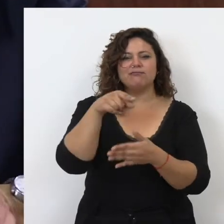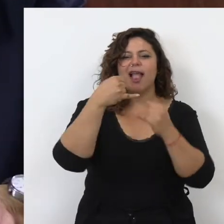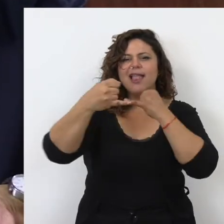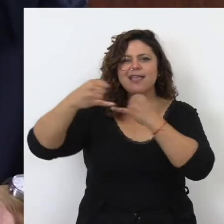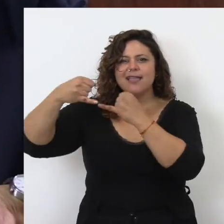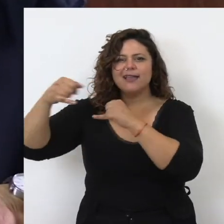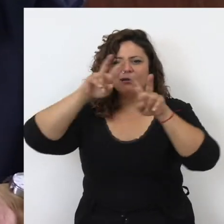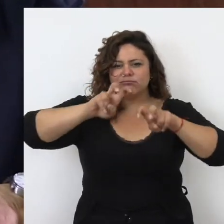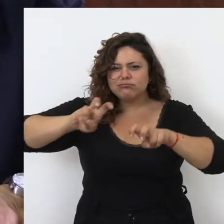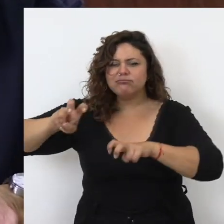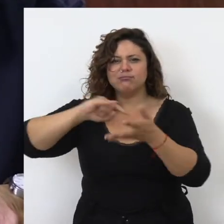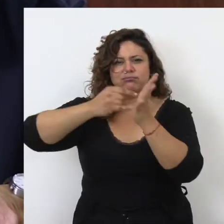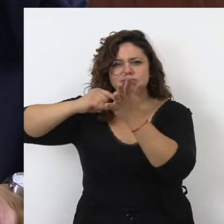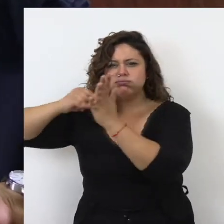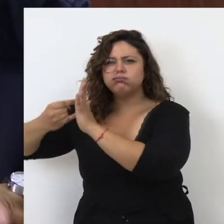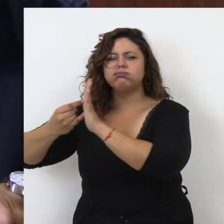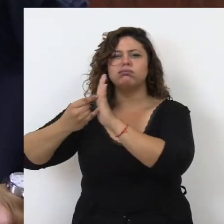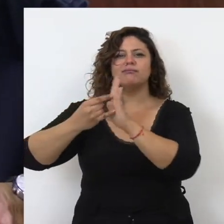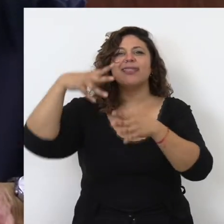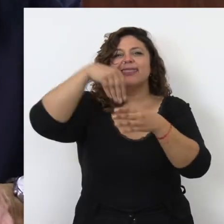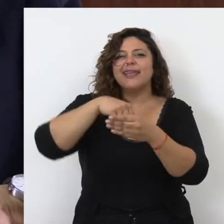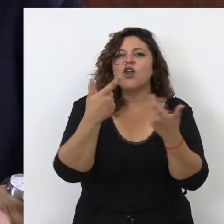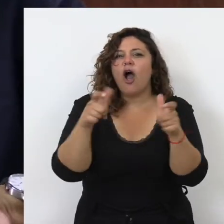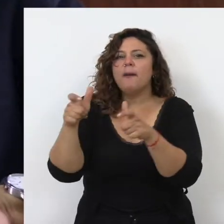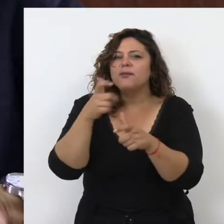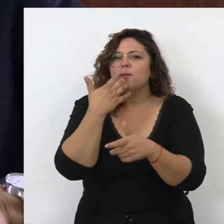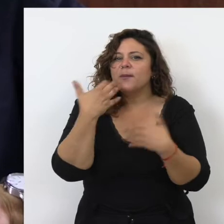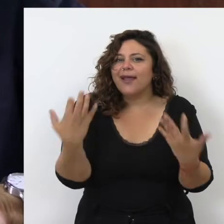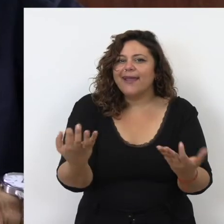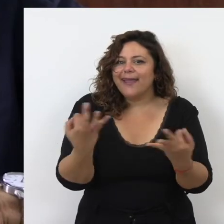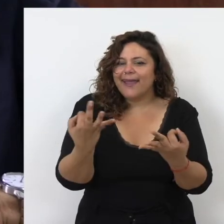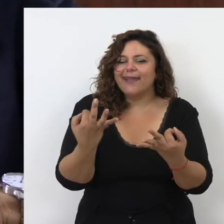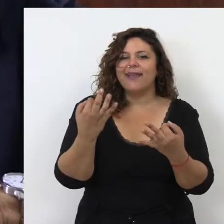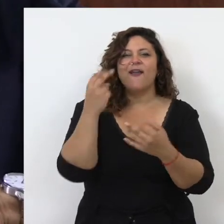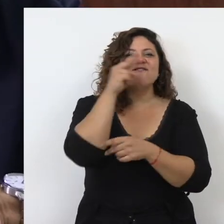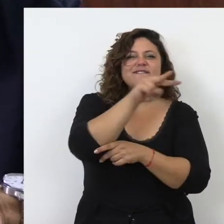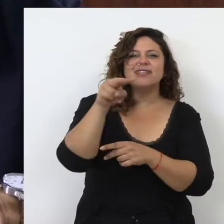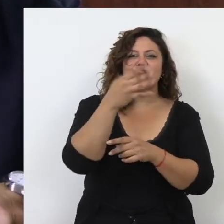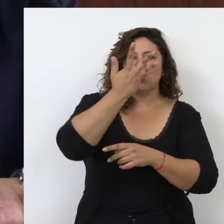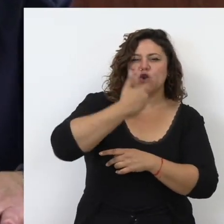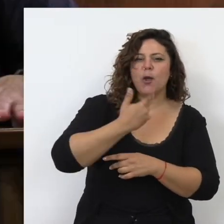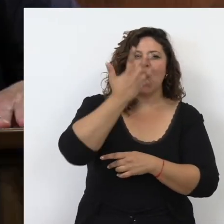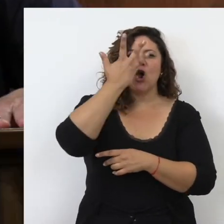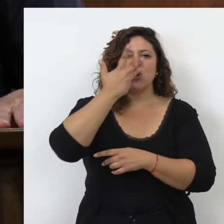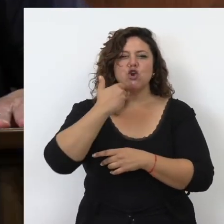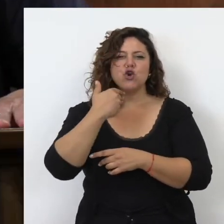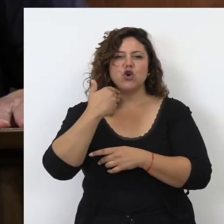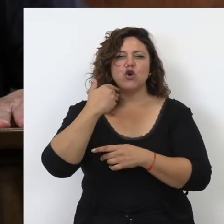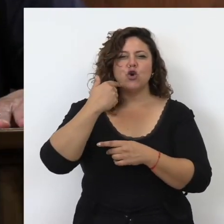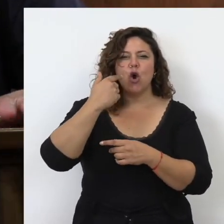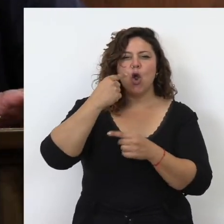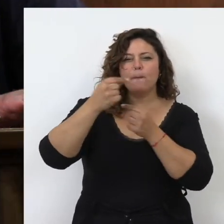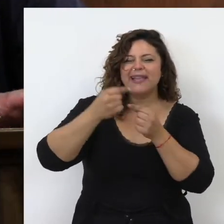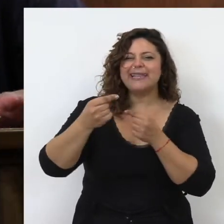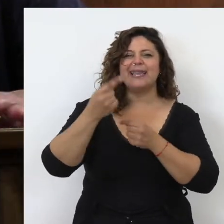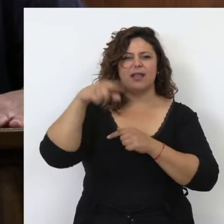desarrollando sus líneas de investigación y proyectos dentro de campos como son la visión cromática, la colorimetría, el